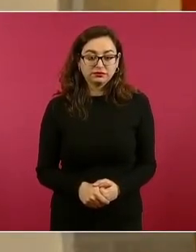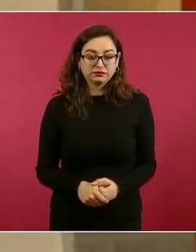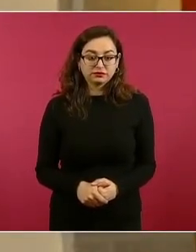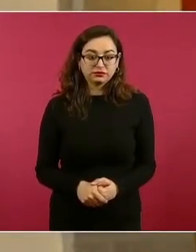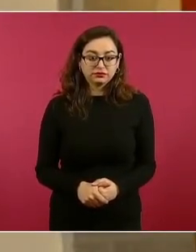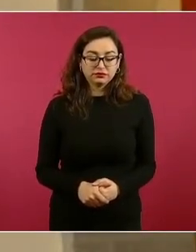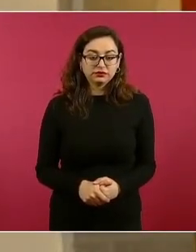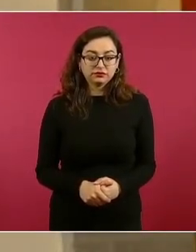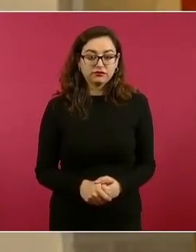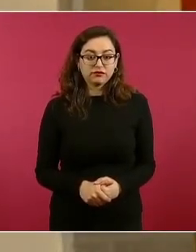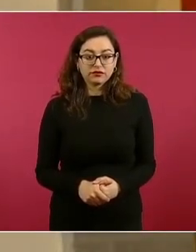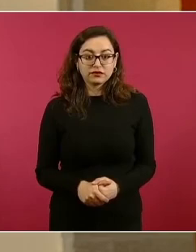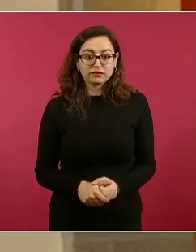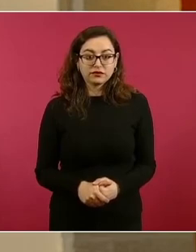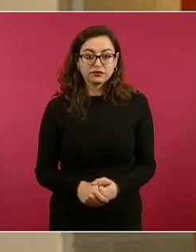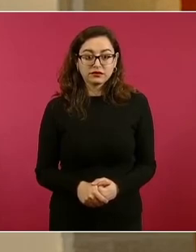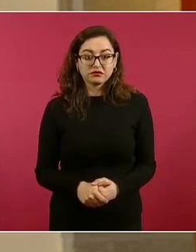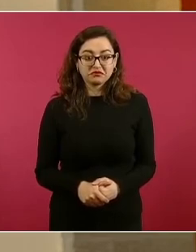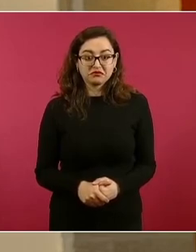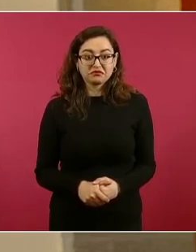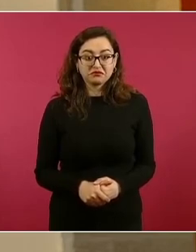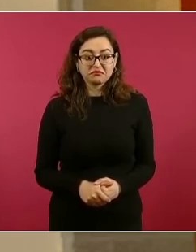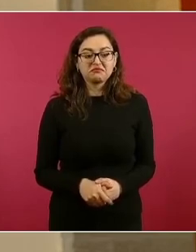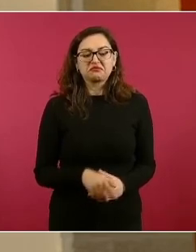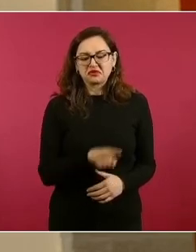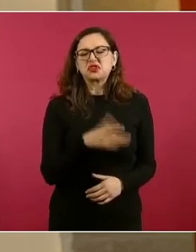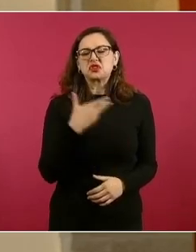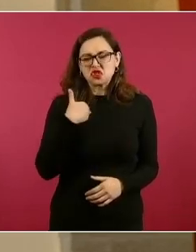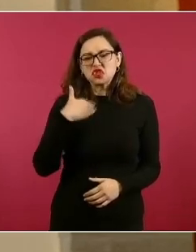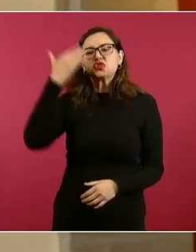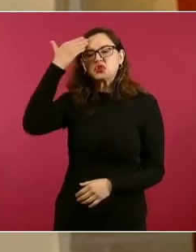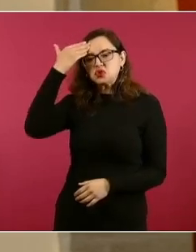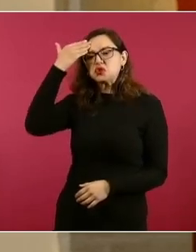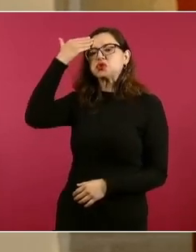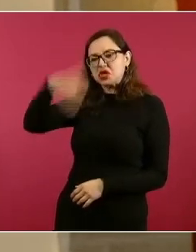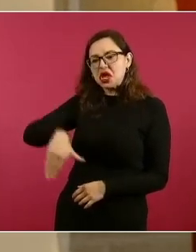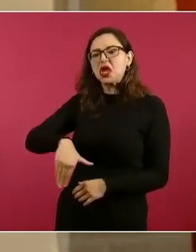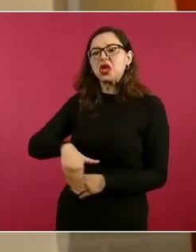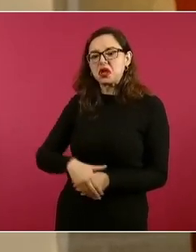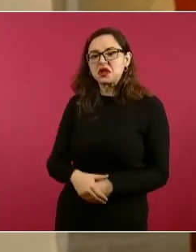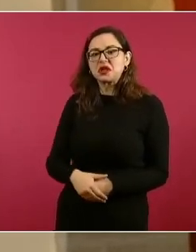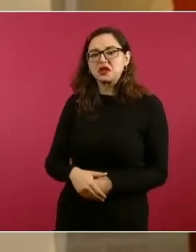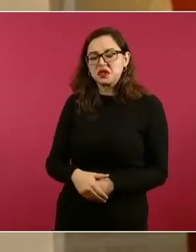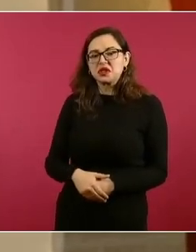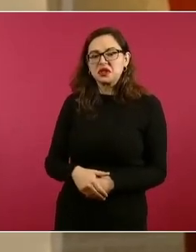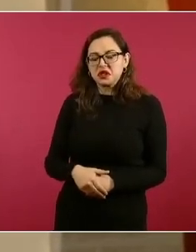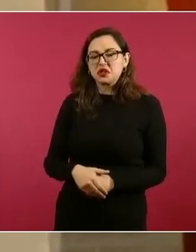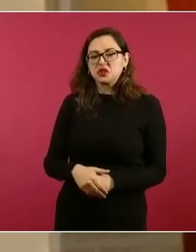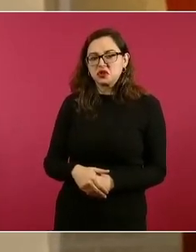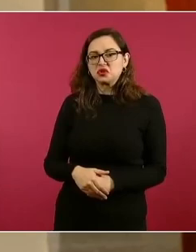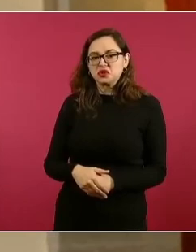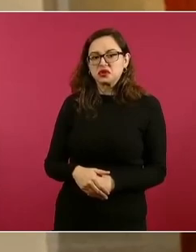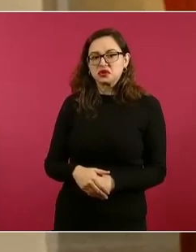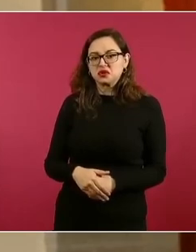Y sabía también que Obrador está construyendo un narco régimen